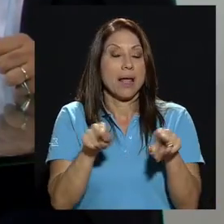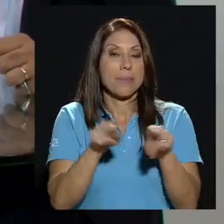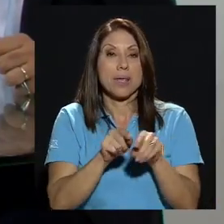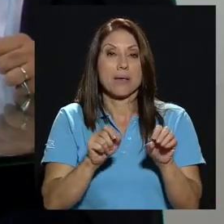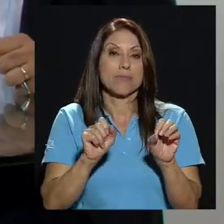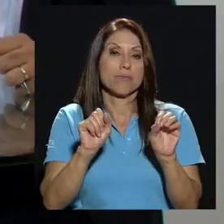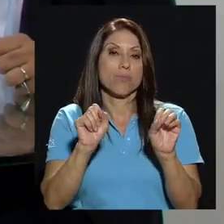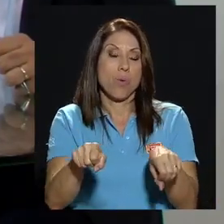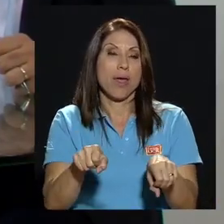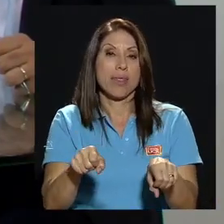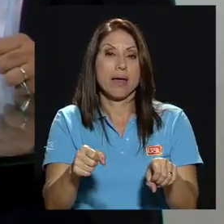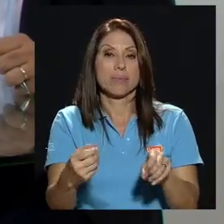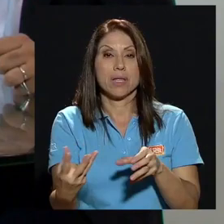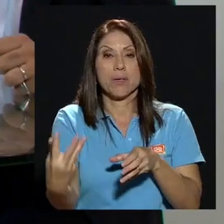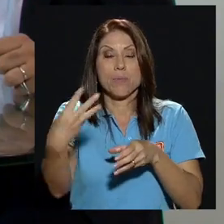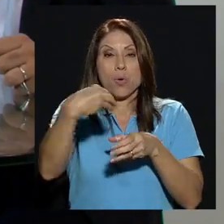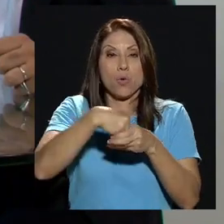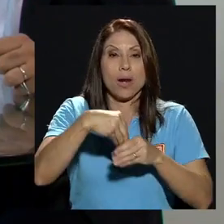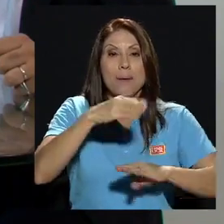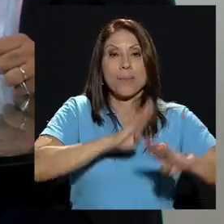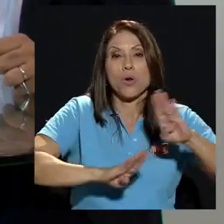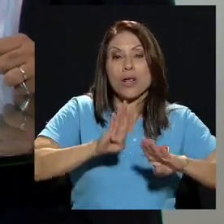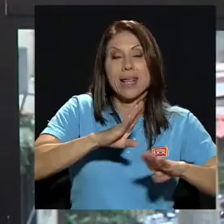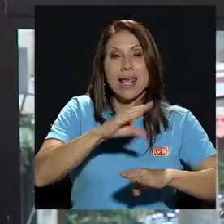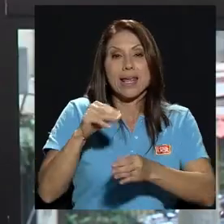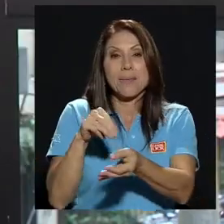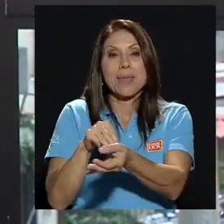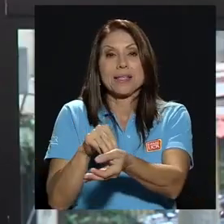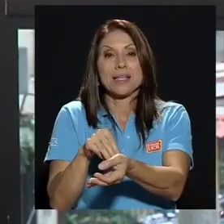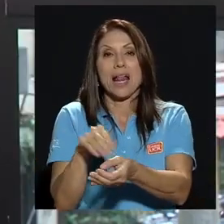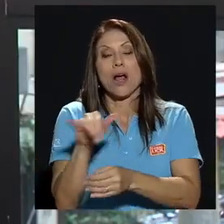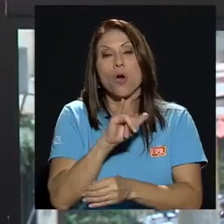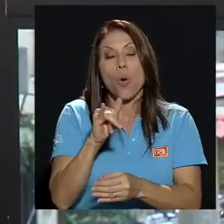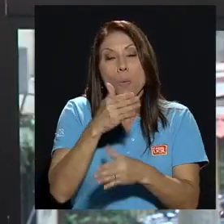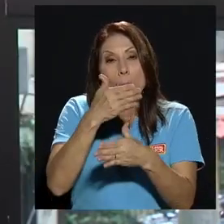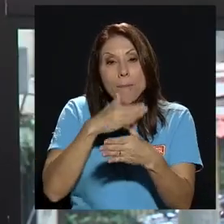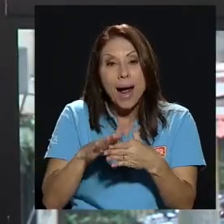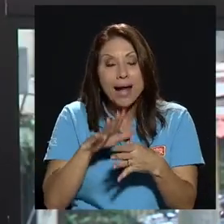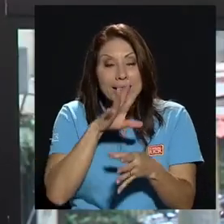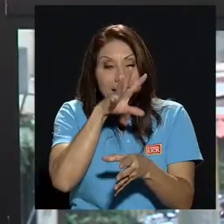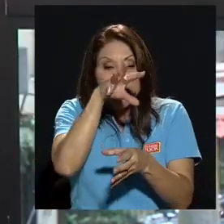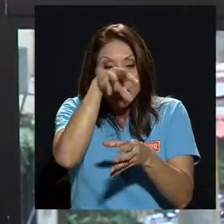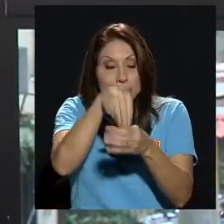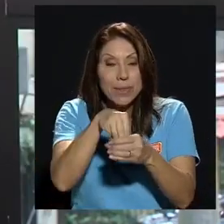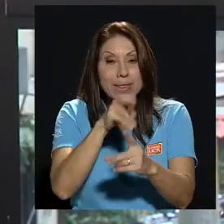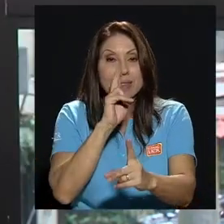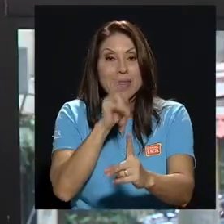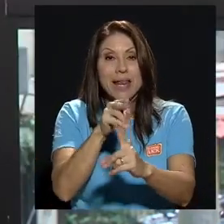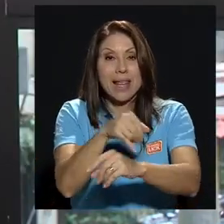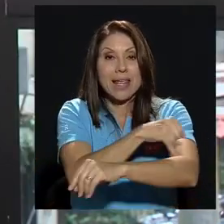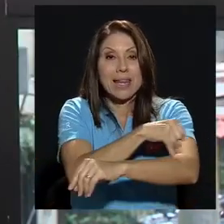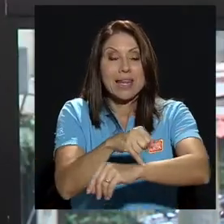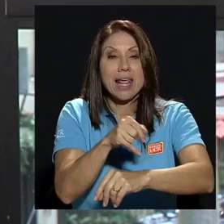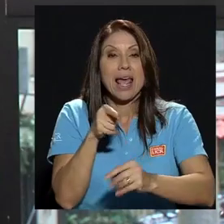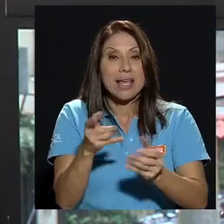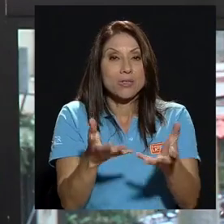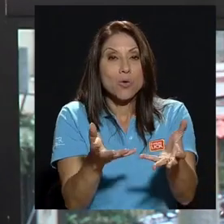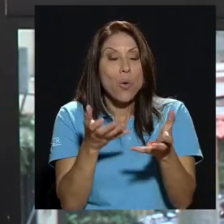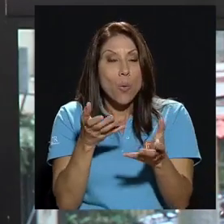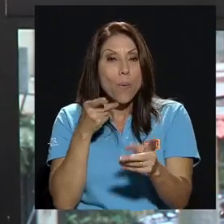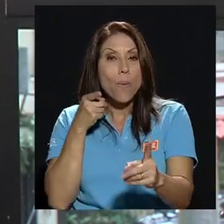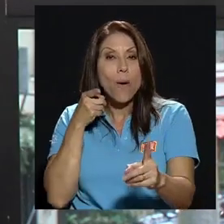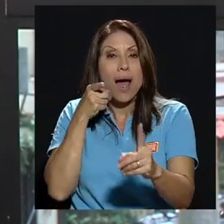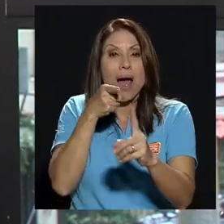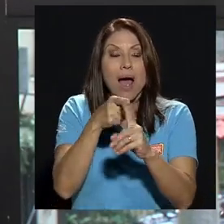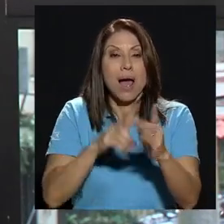también la biología y la medicina como parte de esa ingeniería porque hacia eso vamos en el desarrollo económico